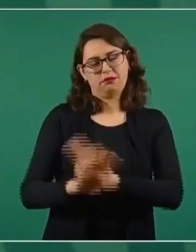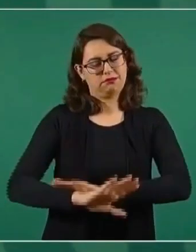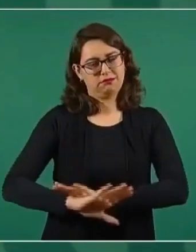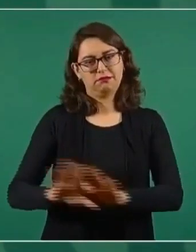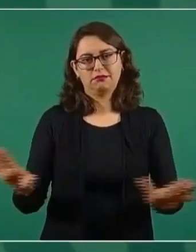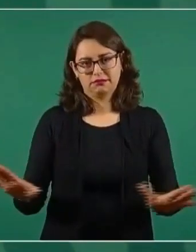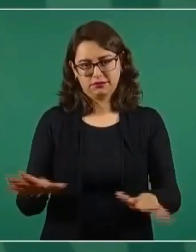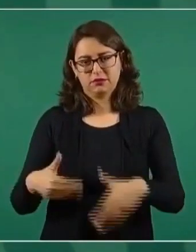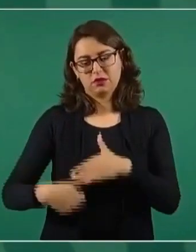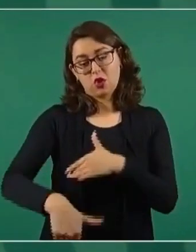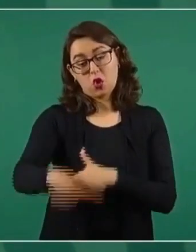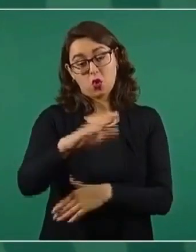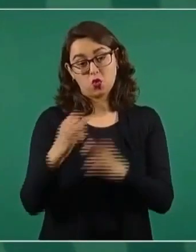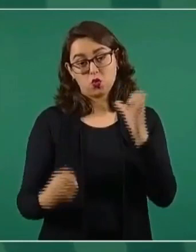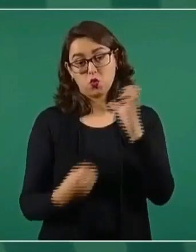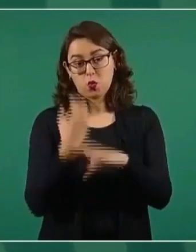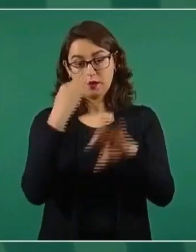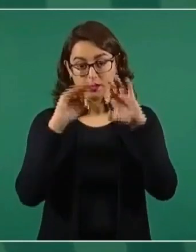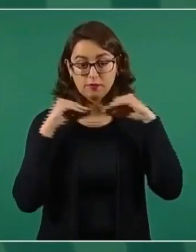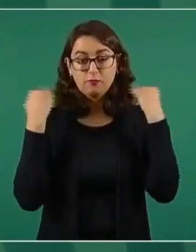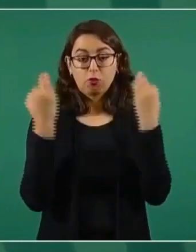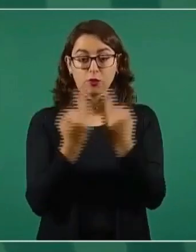no hace mucho,